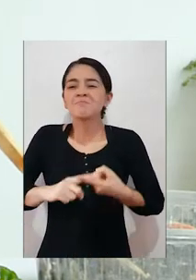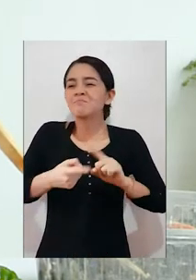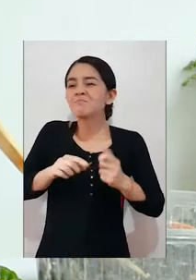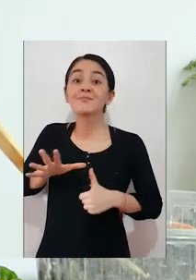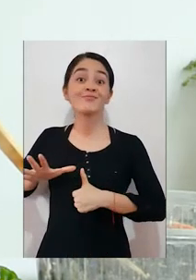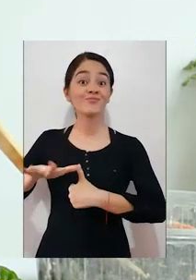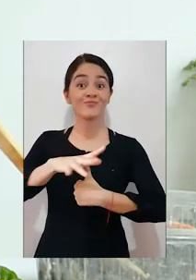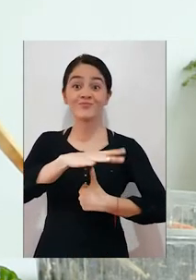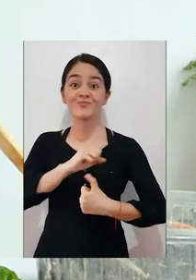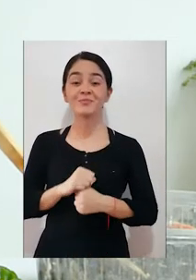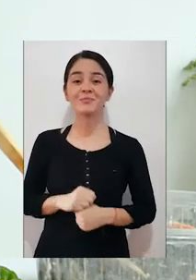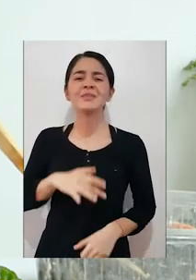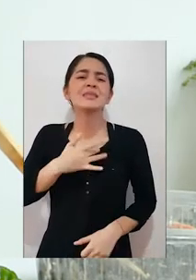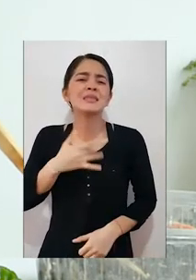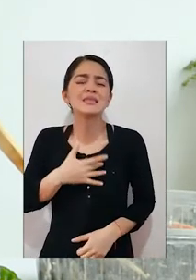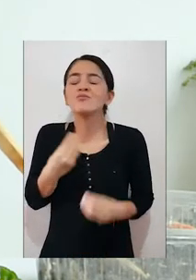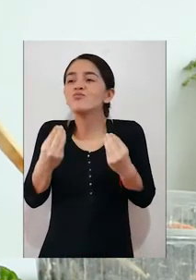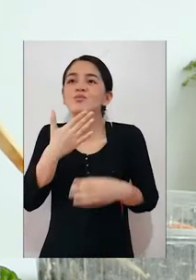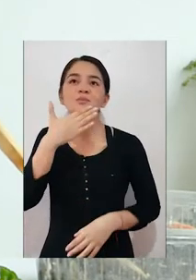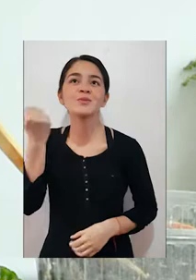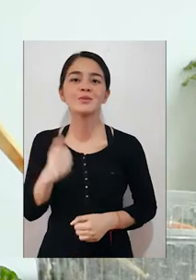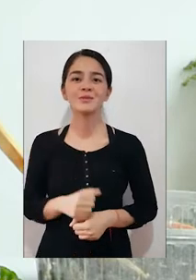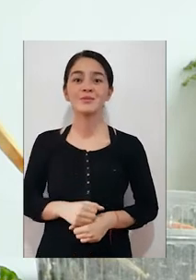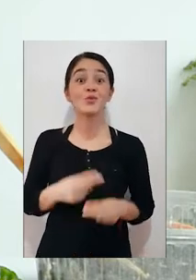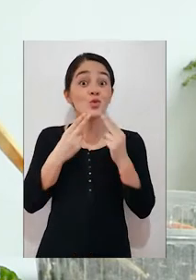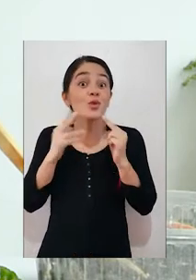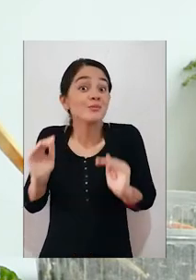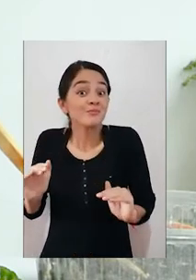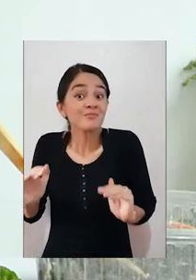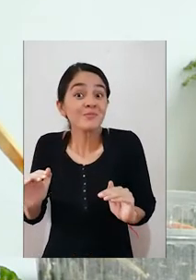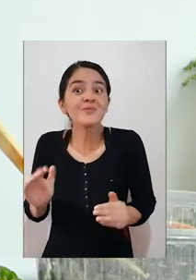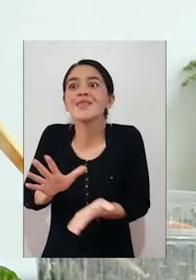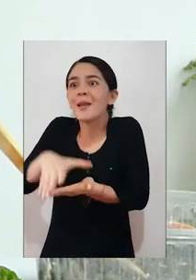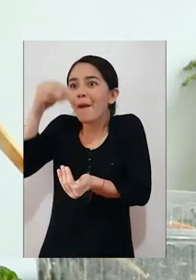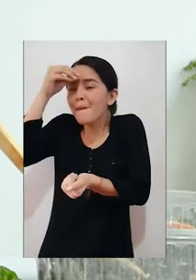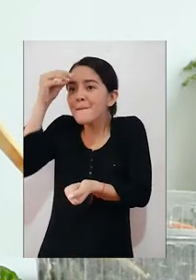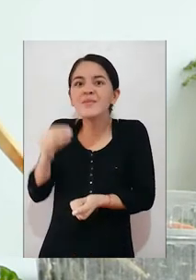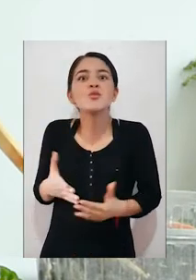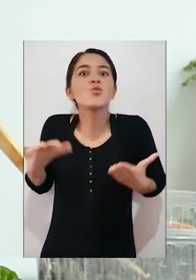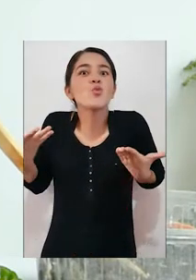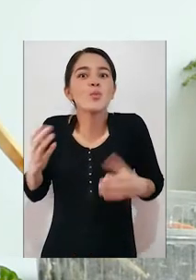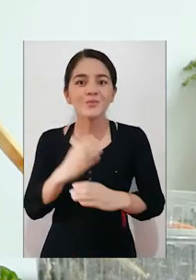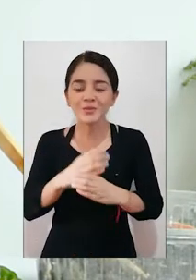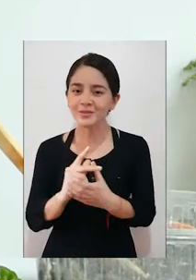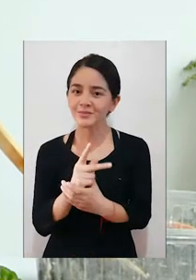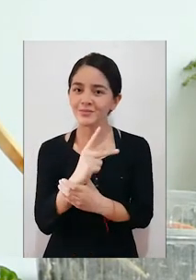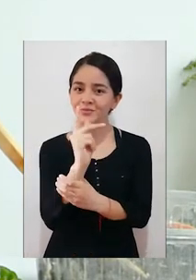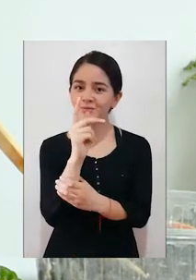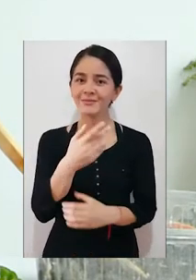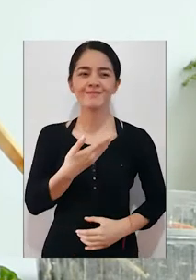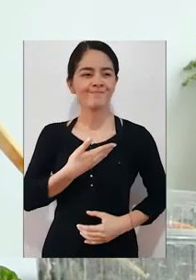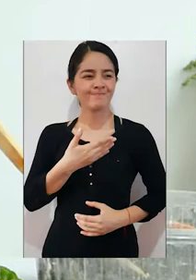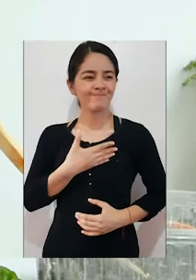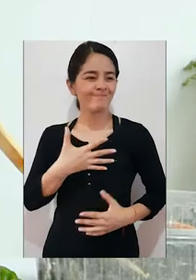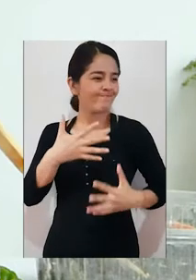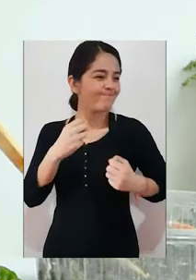con el medioambiente nos sentimos mucho mejor y sobre todo los niños pequeños van a aprender sobre cómo cuidar una planta van a tener ese sentido